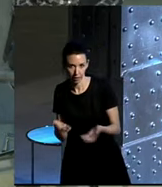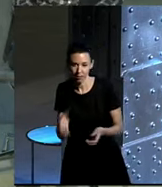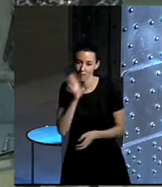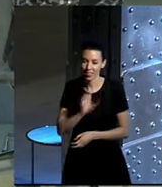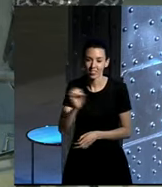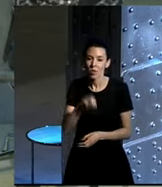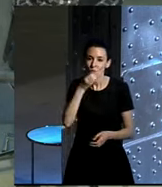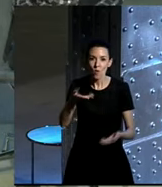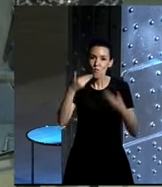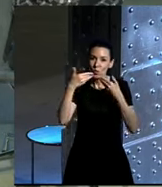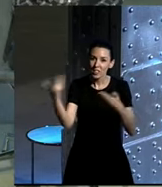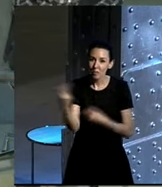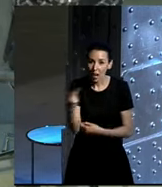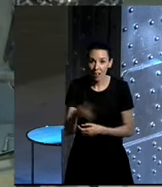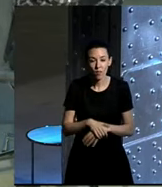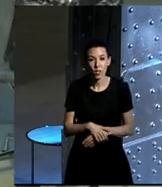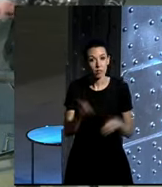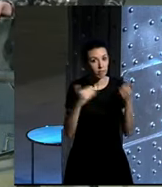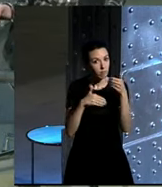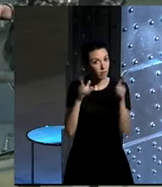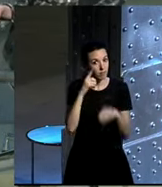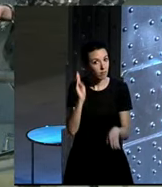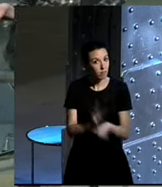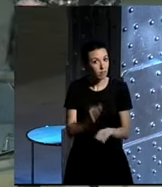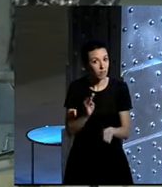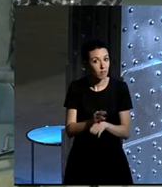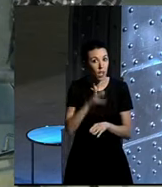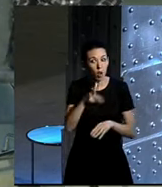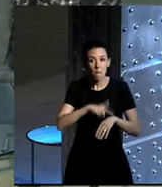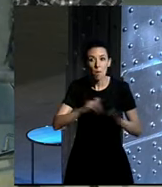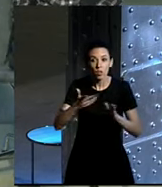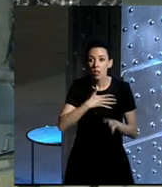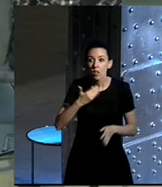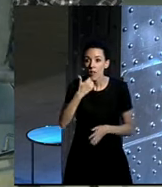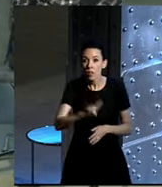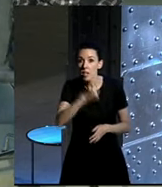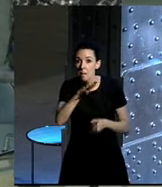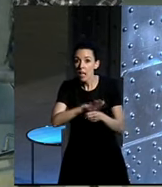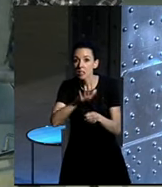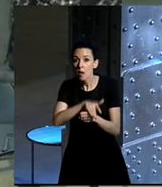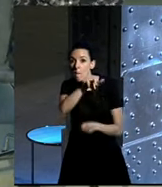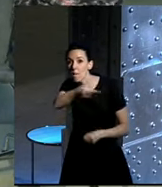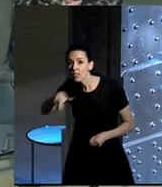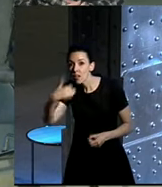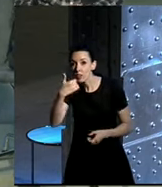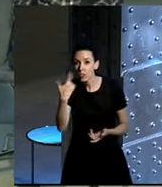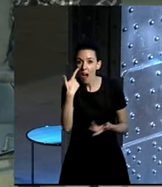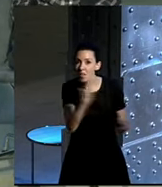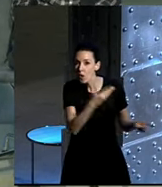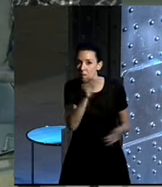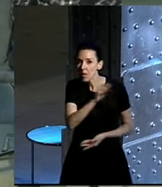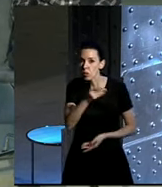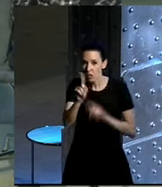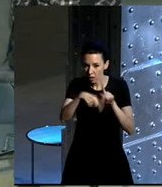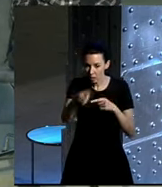Pues muchísimas gracias, chicos. Muy atentos porque ahora viene el momento. ¿Queríais decir algo más, martianos? En este caso, tenéis preguntas para